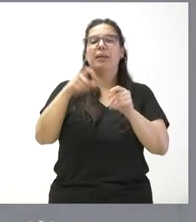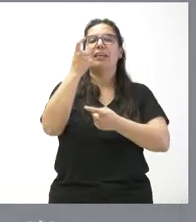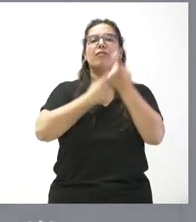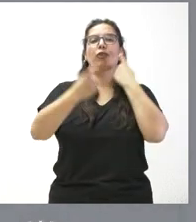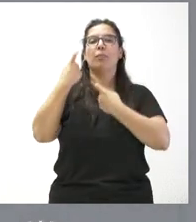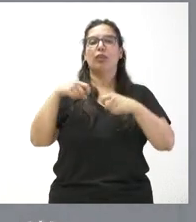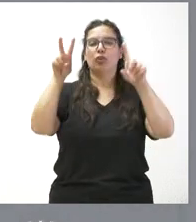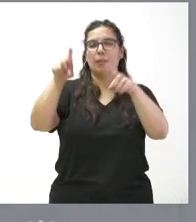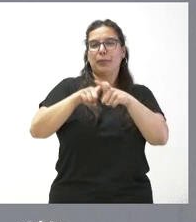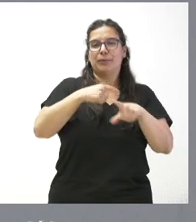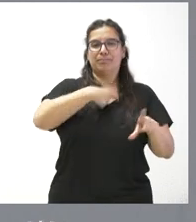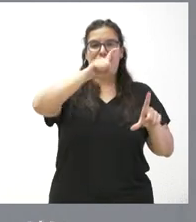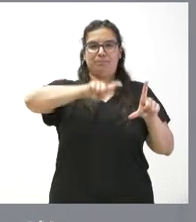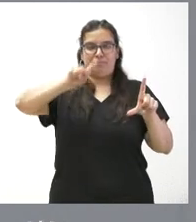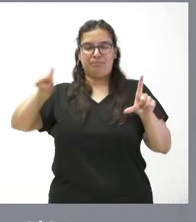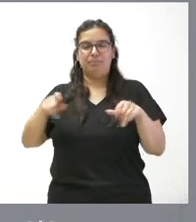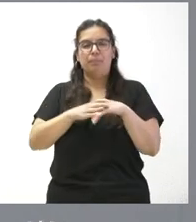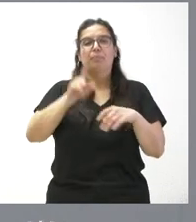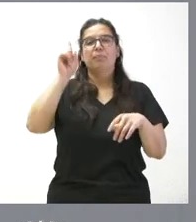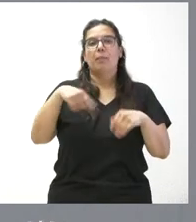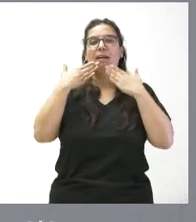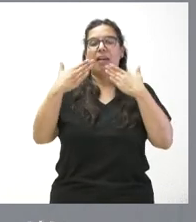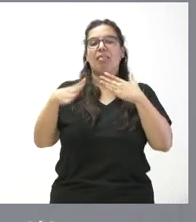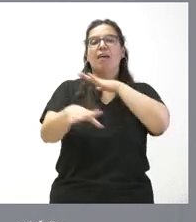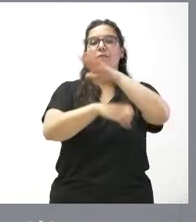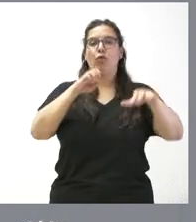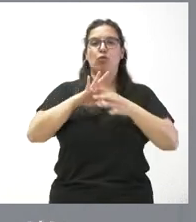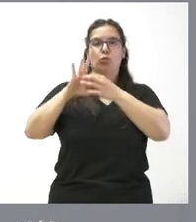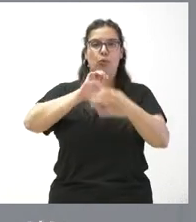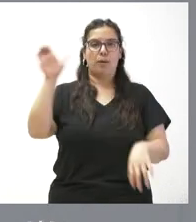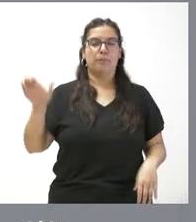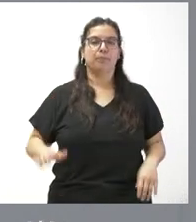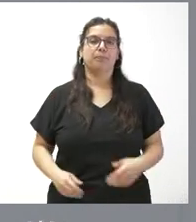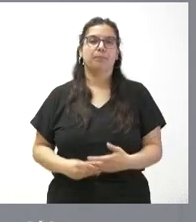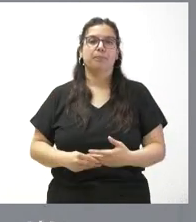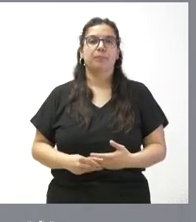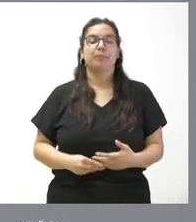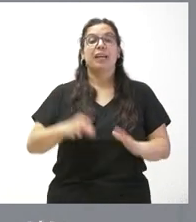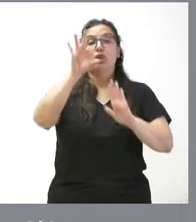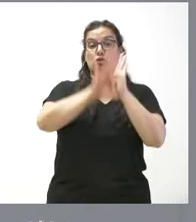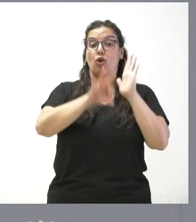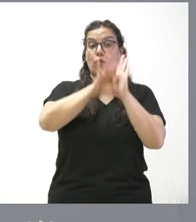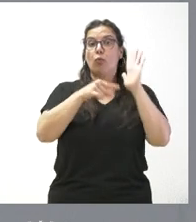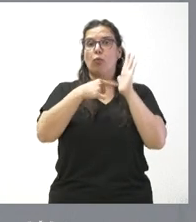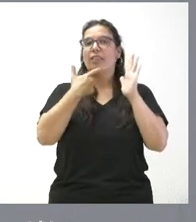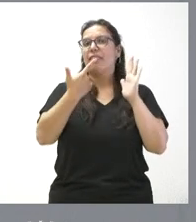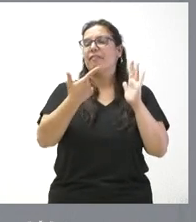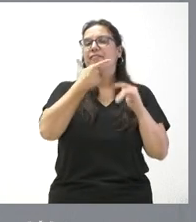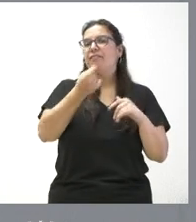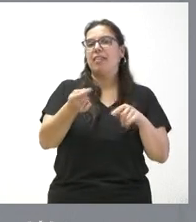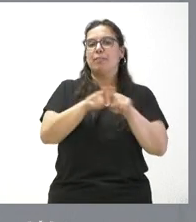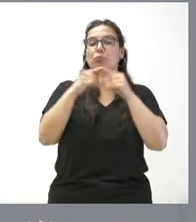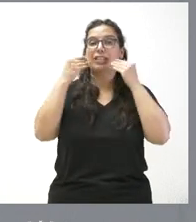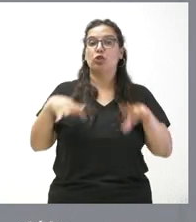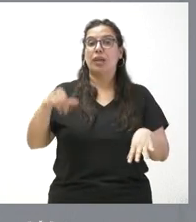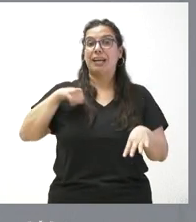También se financia con fondos procedentes de la Unión Europea. Este software permitirá la integración de la herramienta de historia clínica